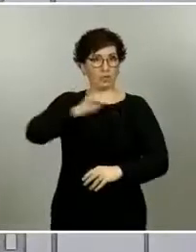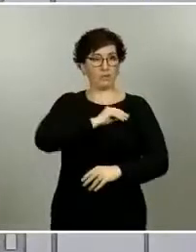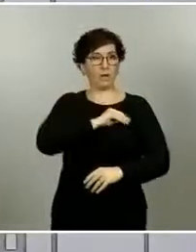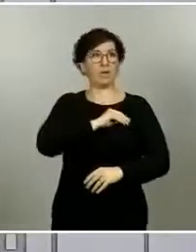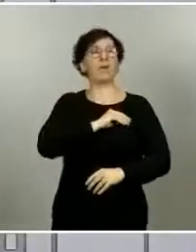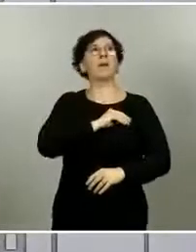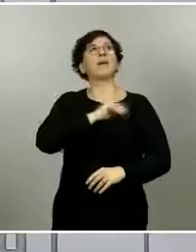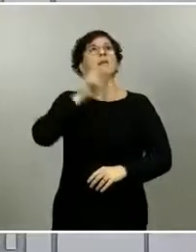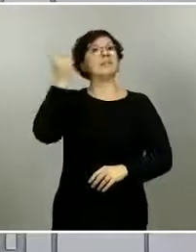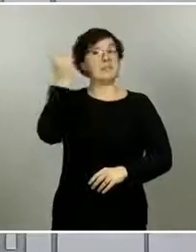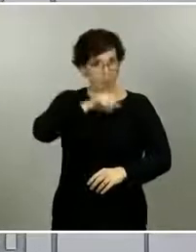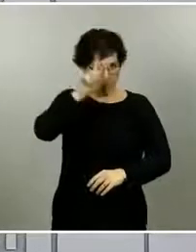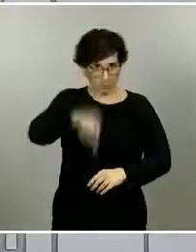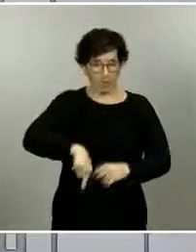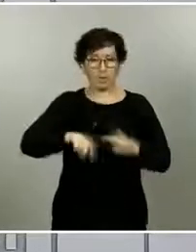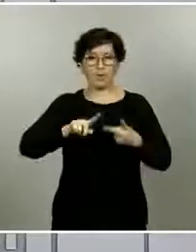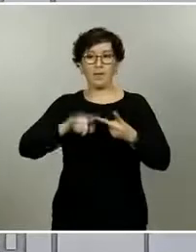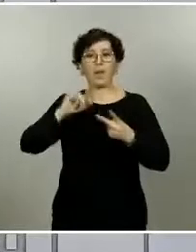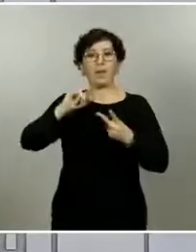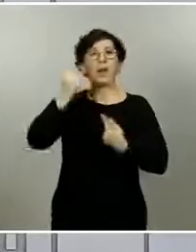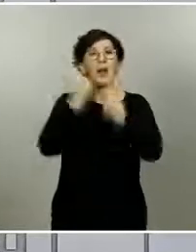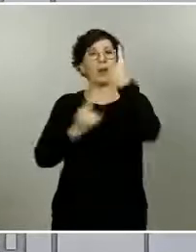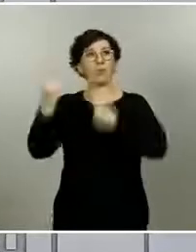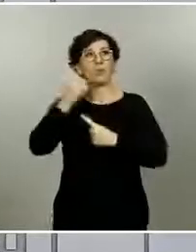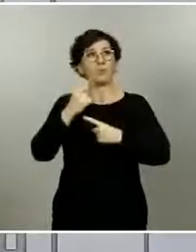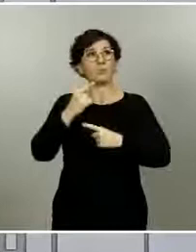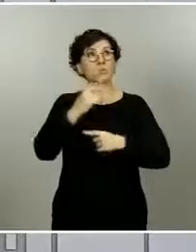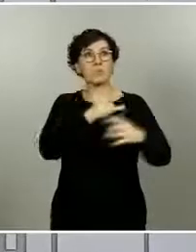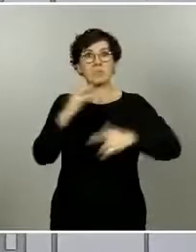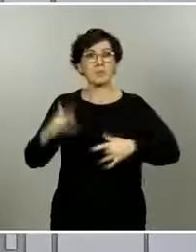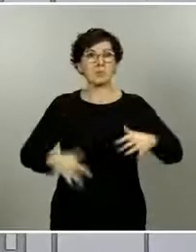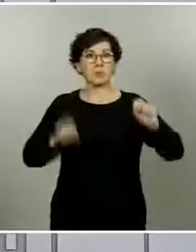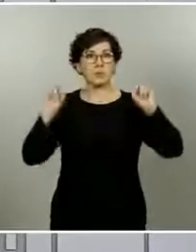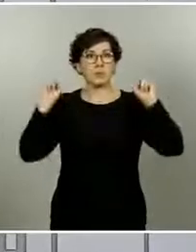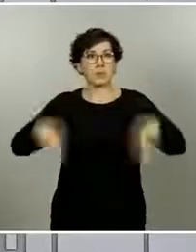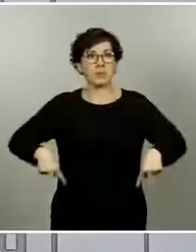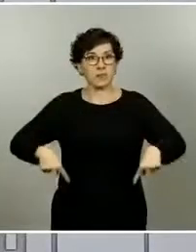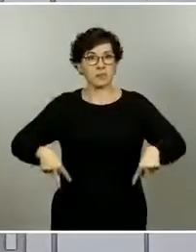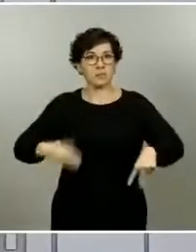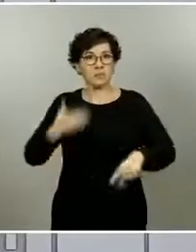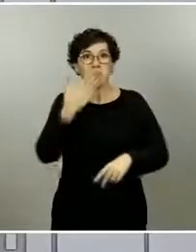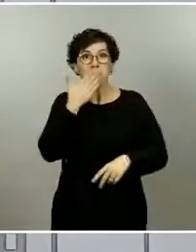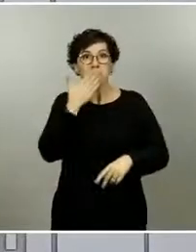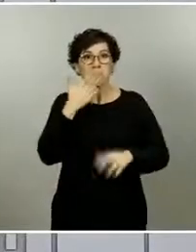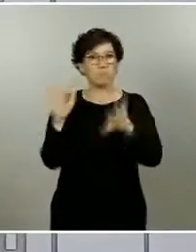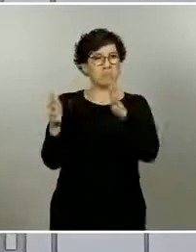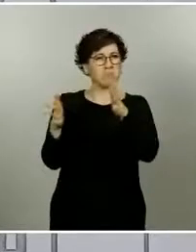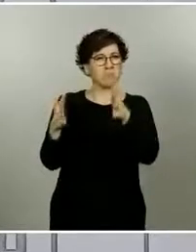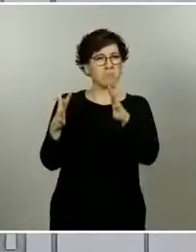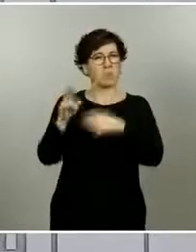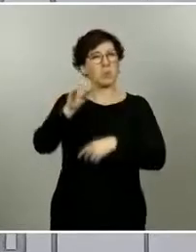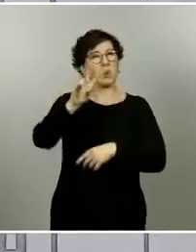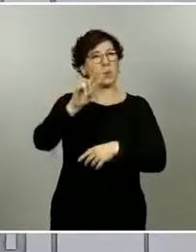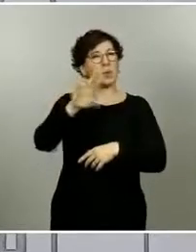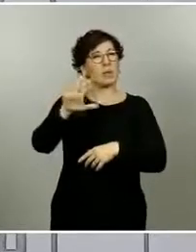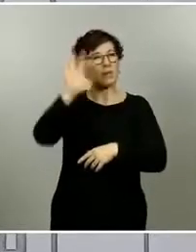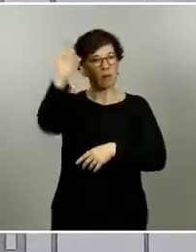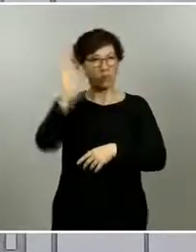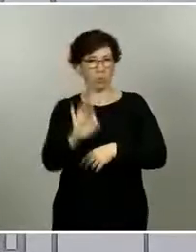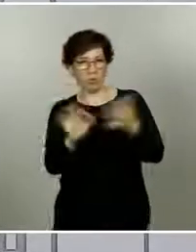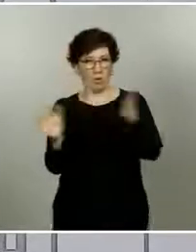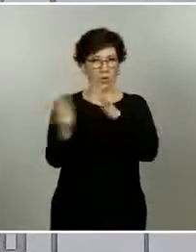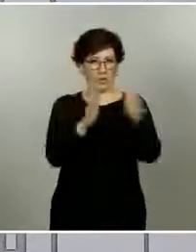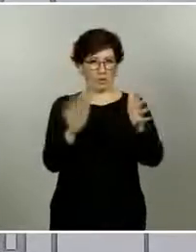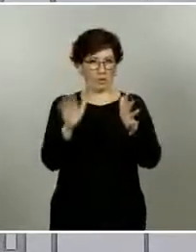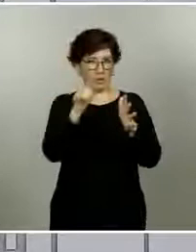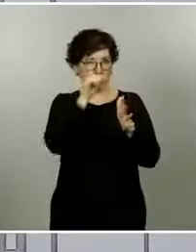Sabíamos que había un número importante de casos asintomáticos en este estudio, aparentemente hay alrededor del 25%, si no